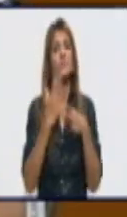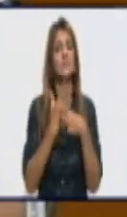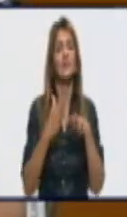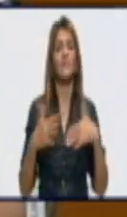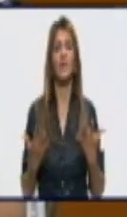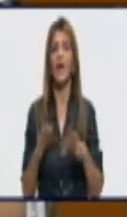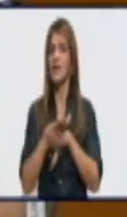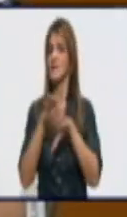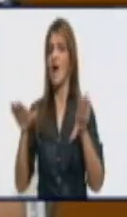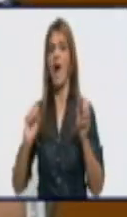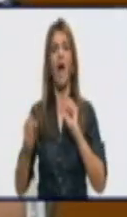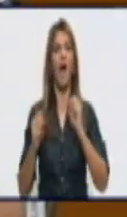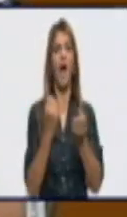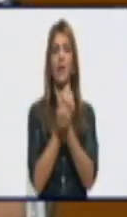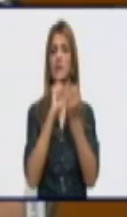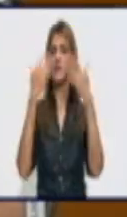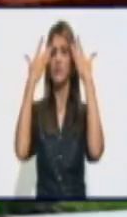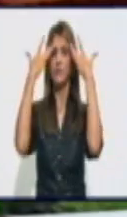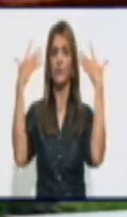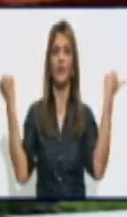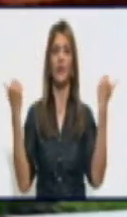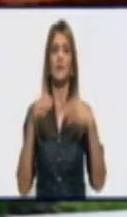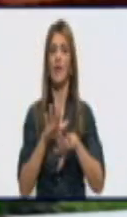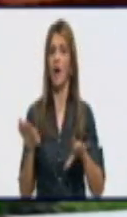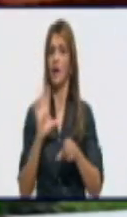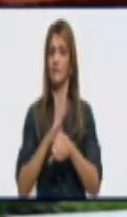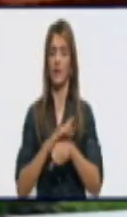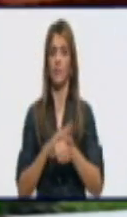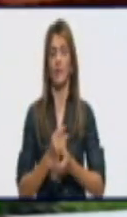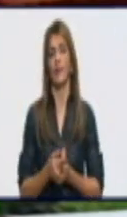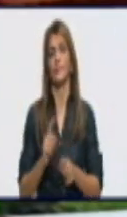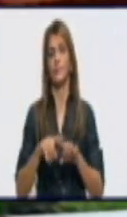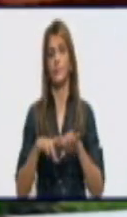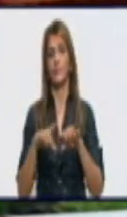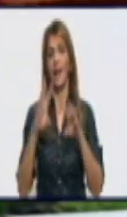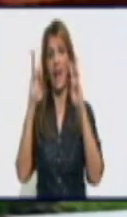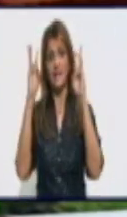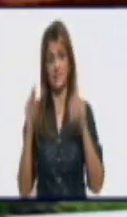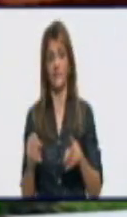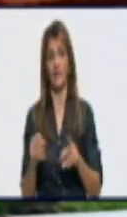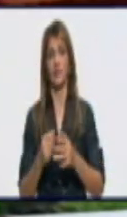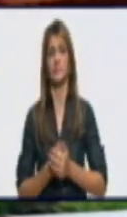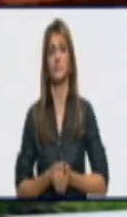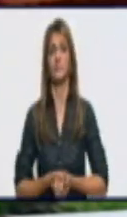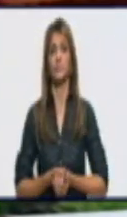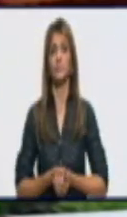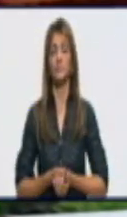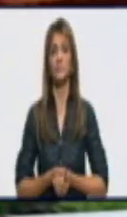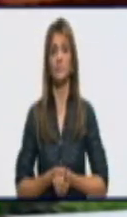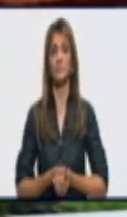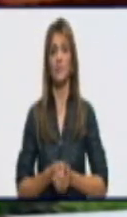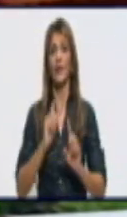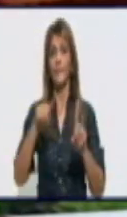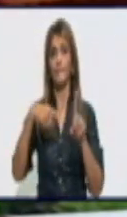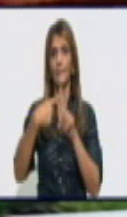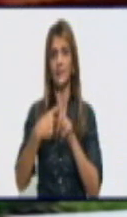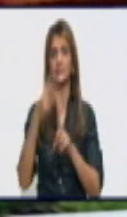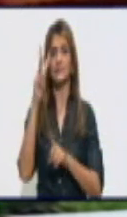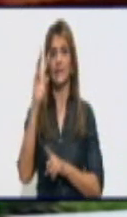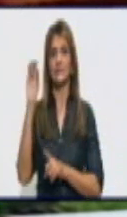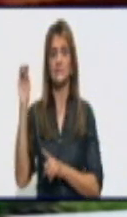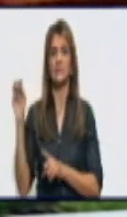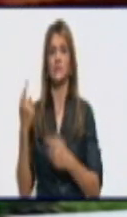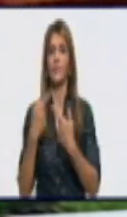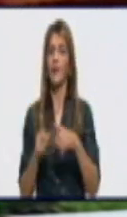absoluto de la enfermedad. Las cifras de contactos es la más alta, más de 300, pero la cifra de